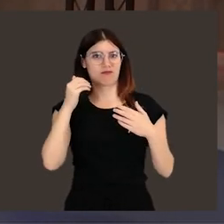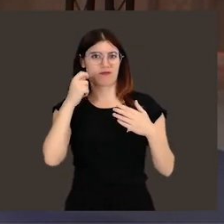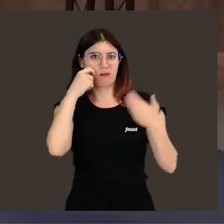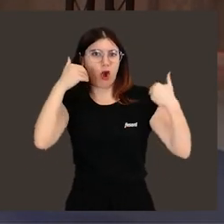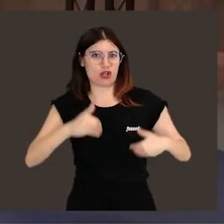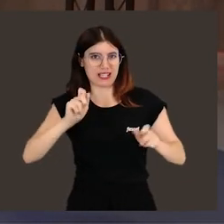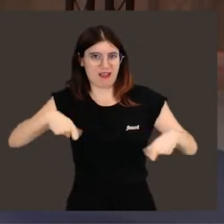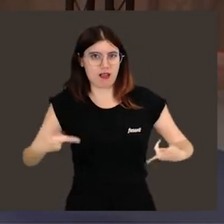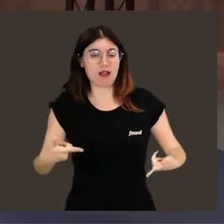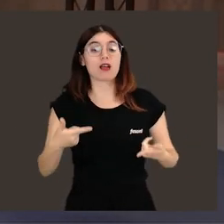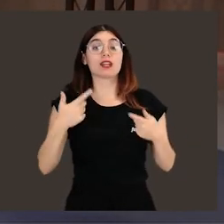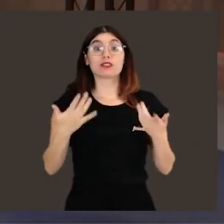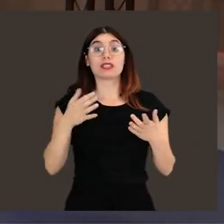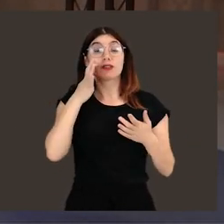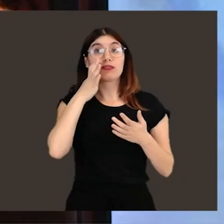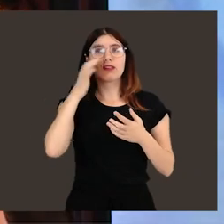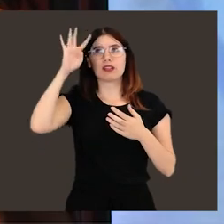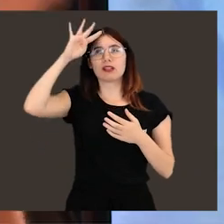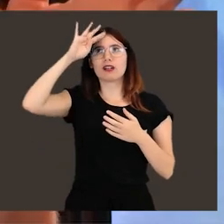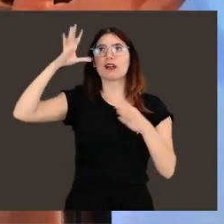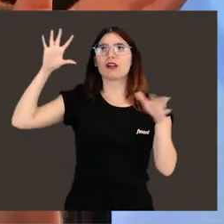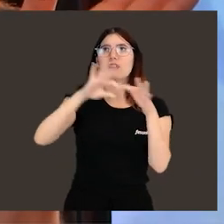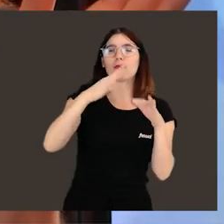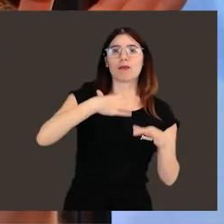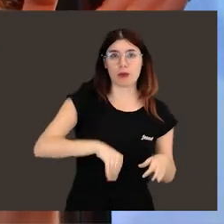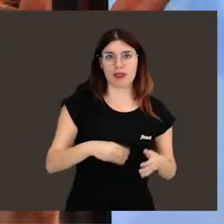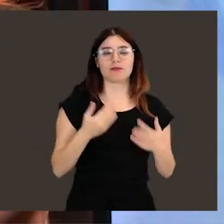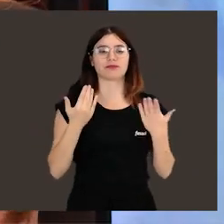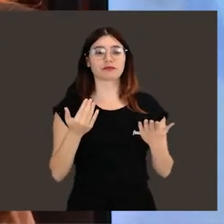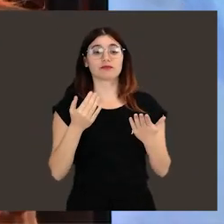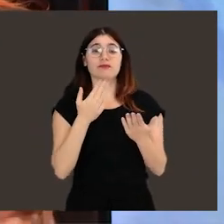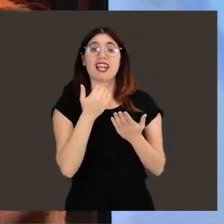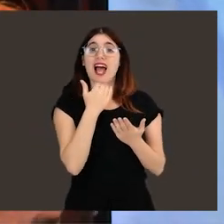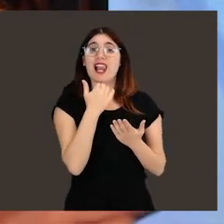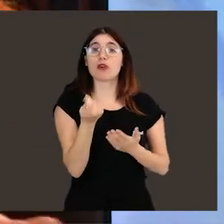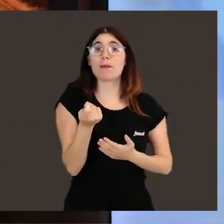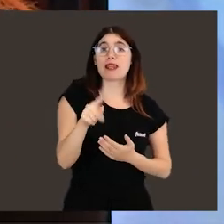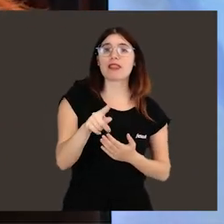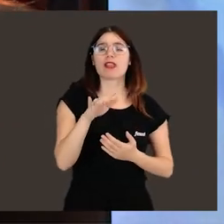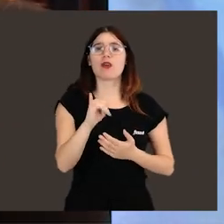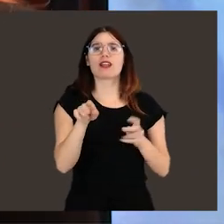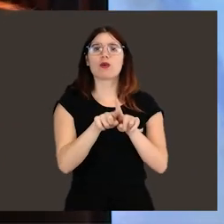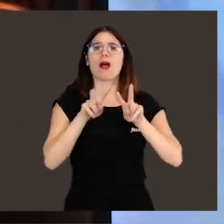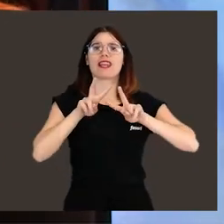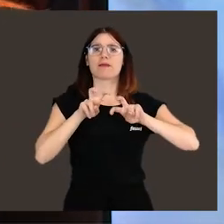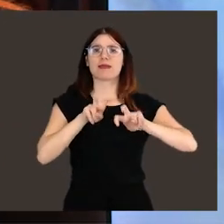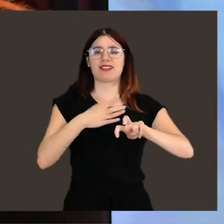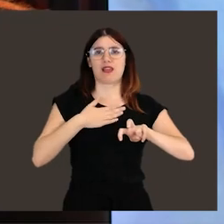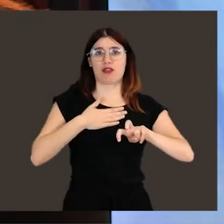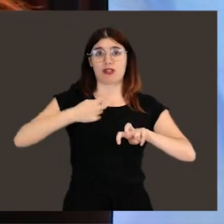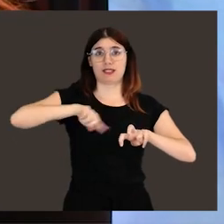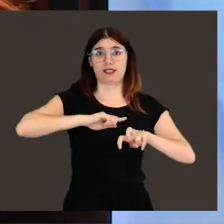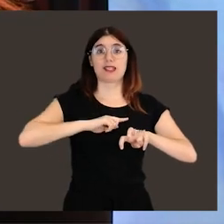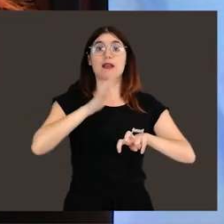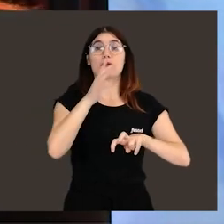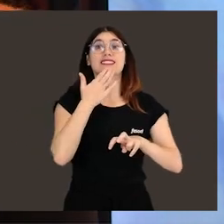biológicos, digamos que eso se puede aplicar donde la imaginación dicte. Algo similar ocurriría con las investigaciones